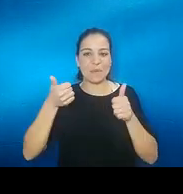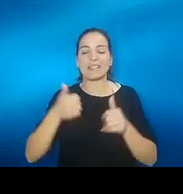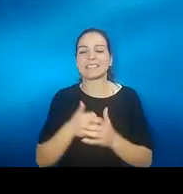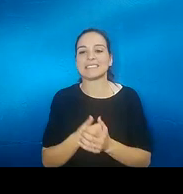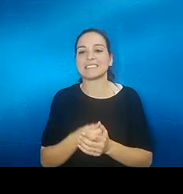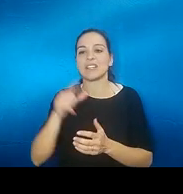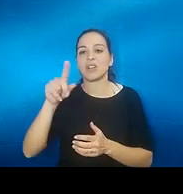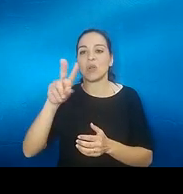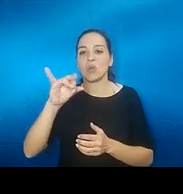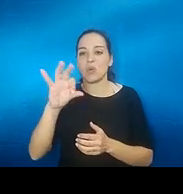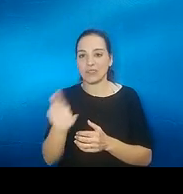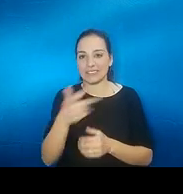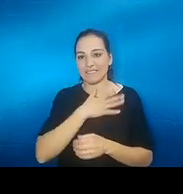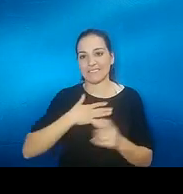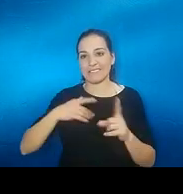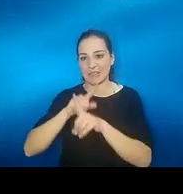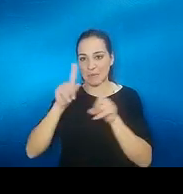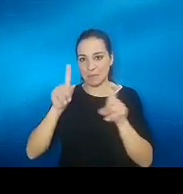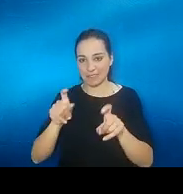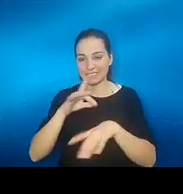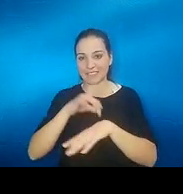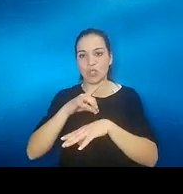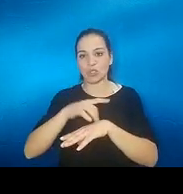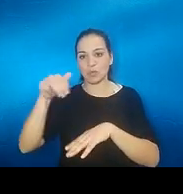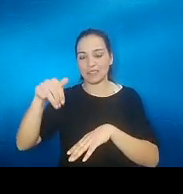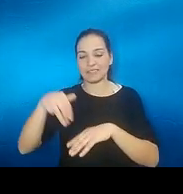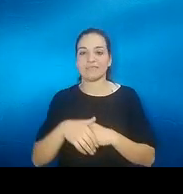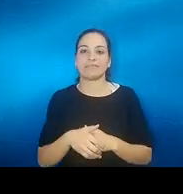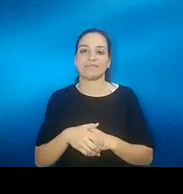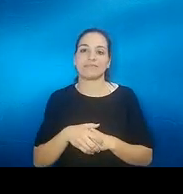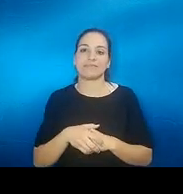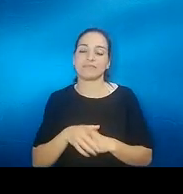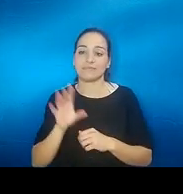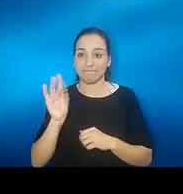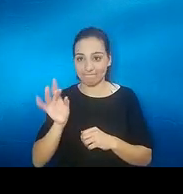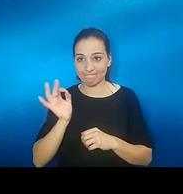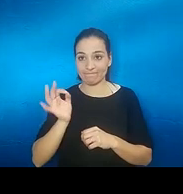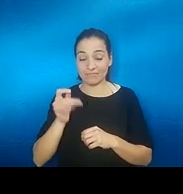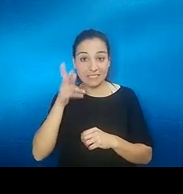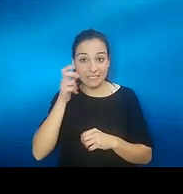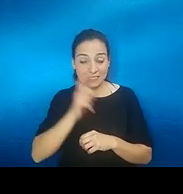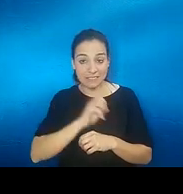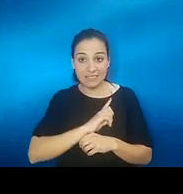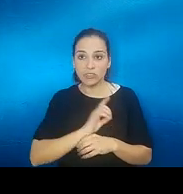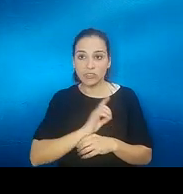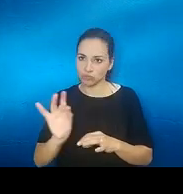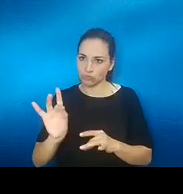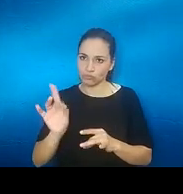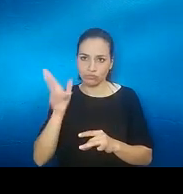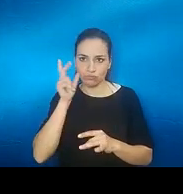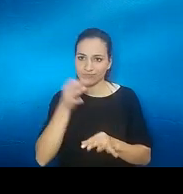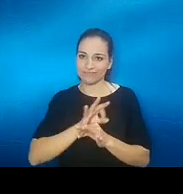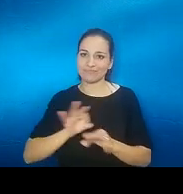quiere hacer una pregunta al doctor Márquez si se me oye si perfectamente